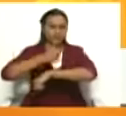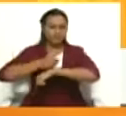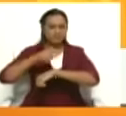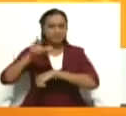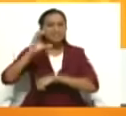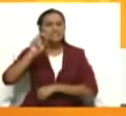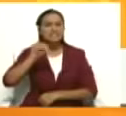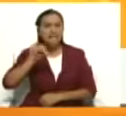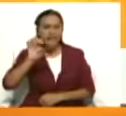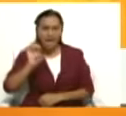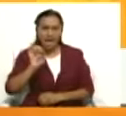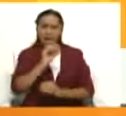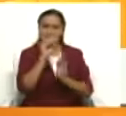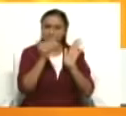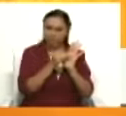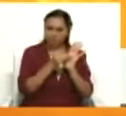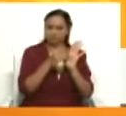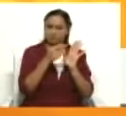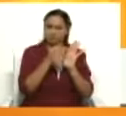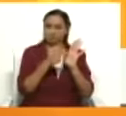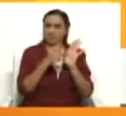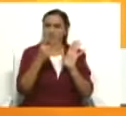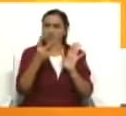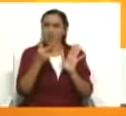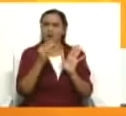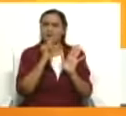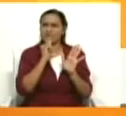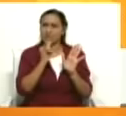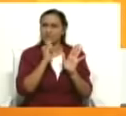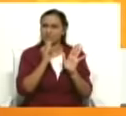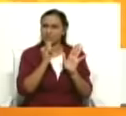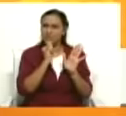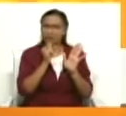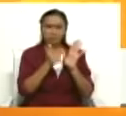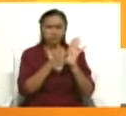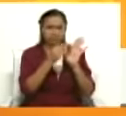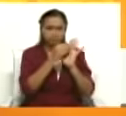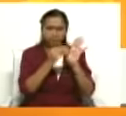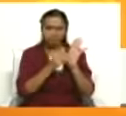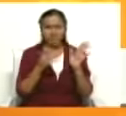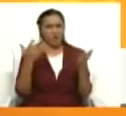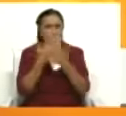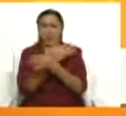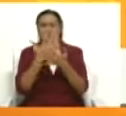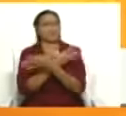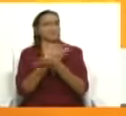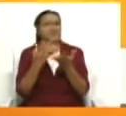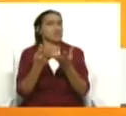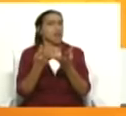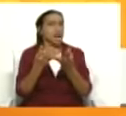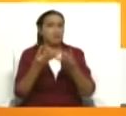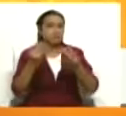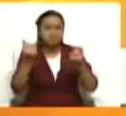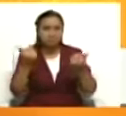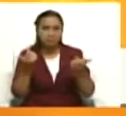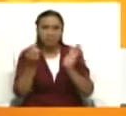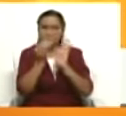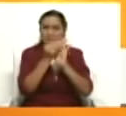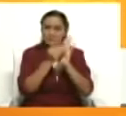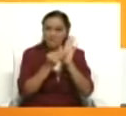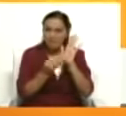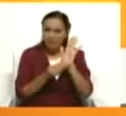ejemplos concretos de cómo la información estuvo absolutamente confundida, en algunos casos presentada con